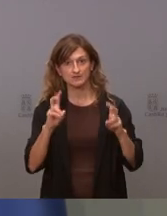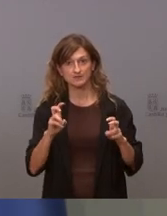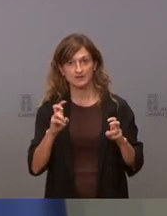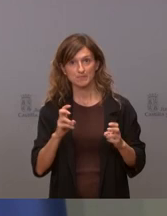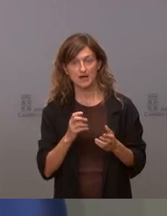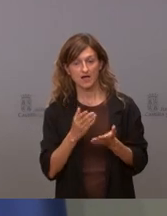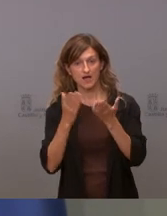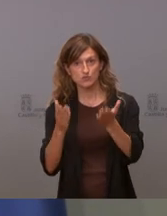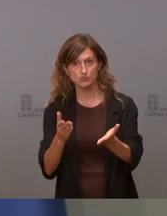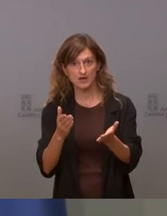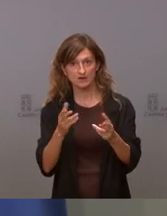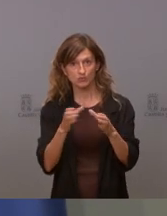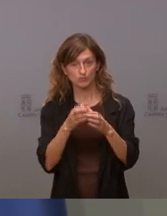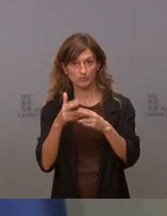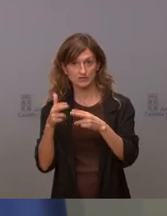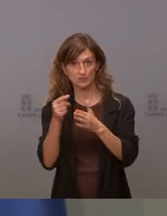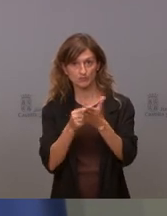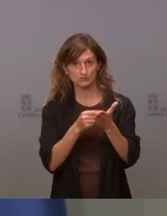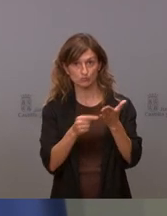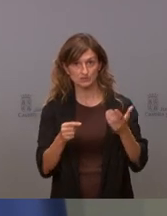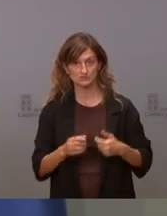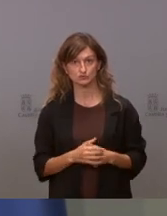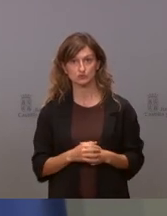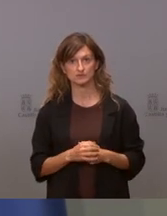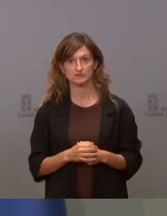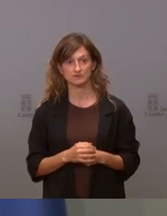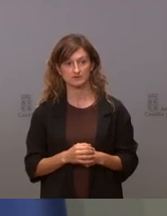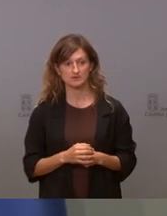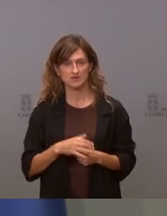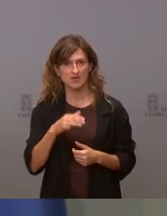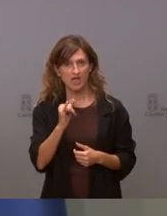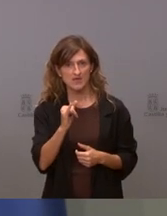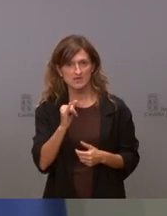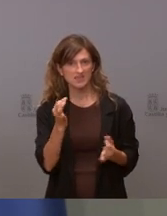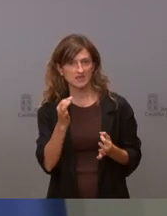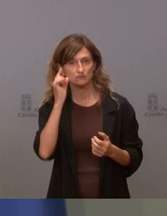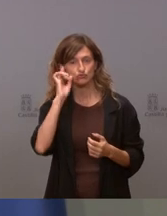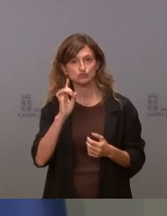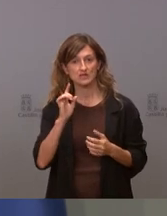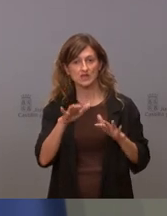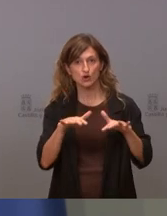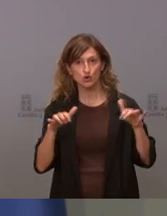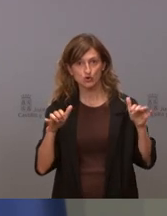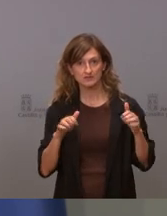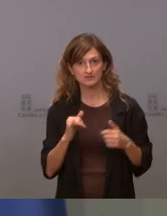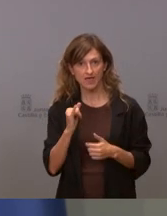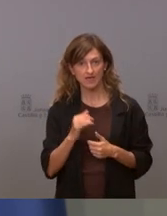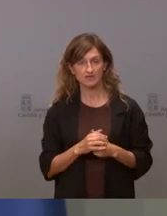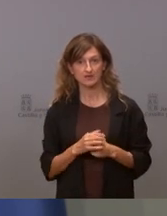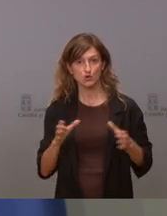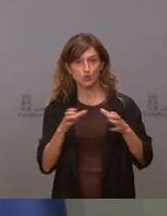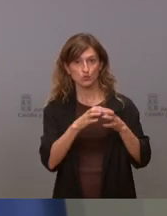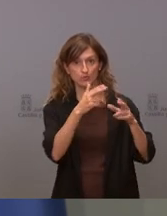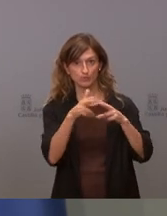los presupuestos con la que hay en no sé cuál es la que hay hay unas cortes con unos grupos